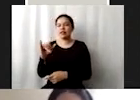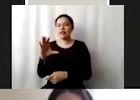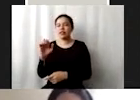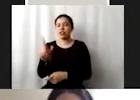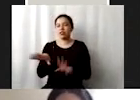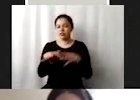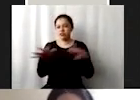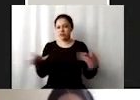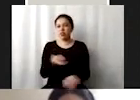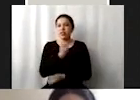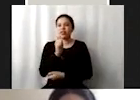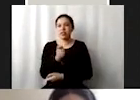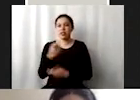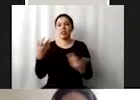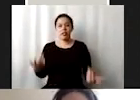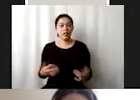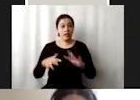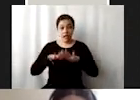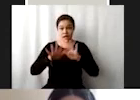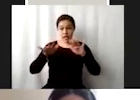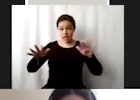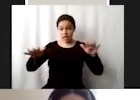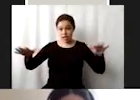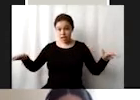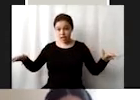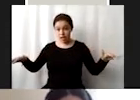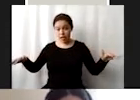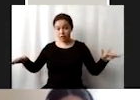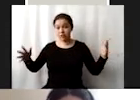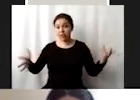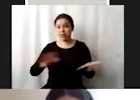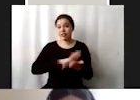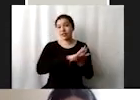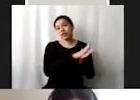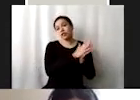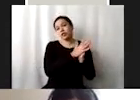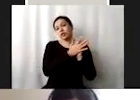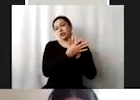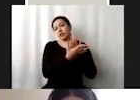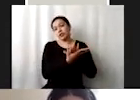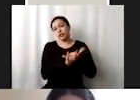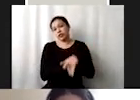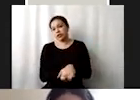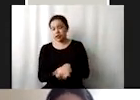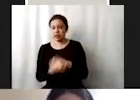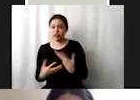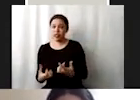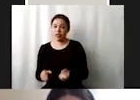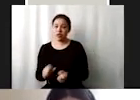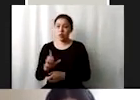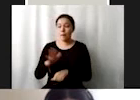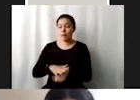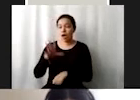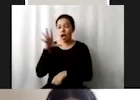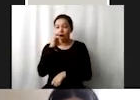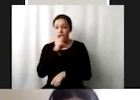el océano está convirtiéndose en una tacita de té poco a poco más caliente que va